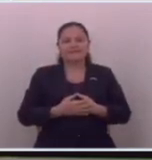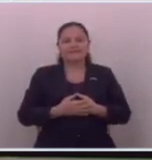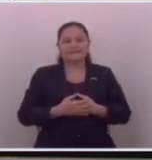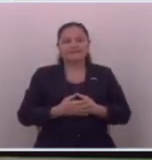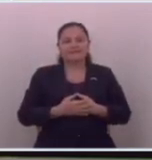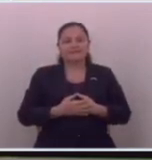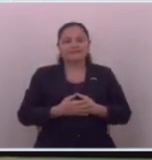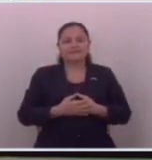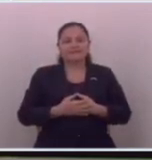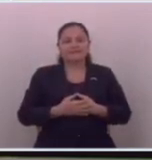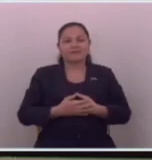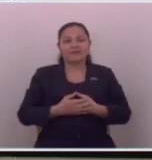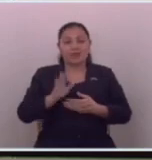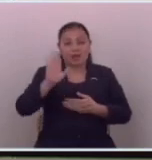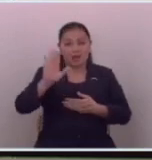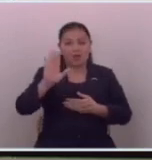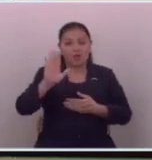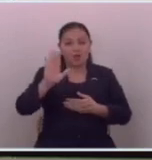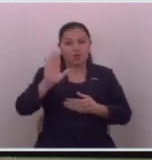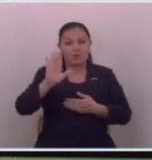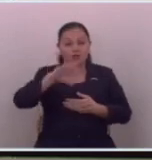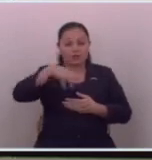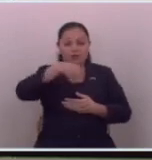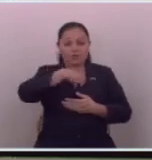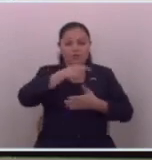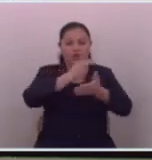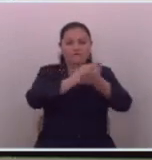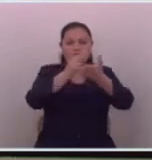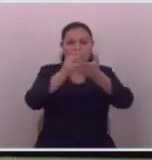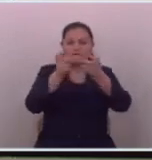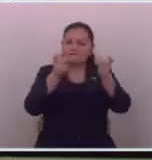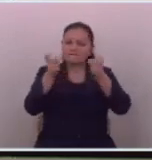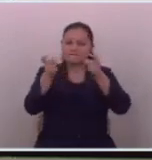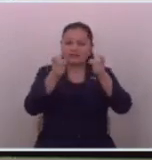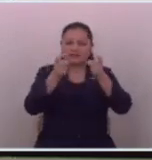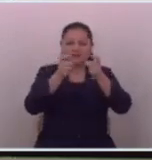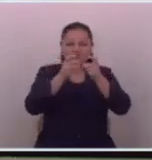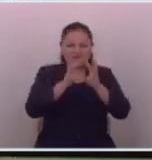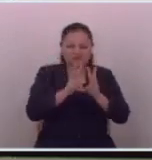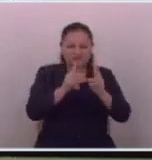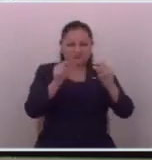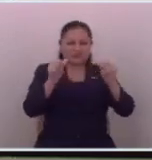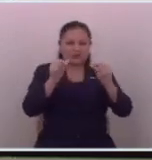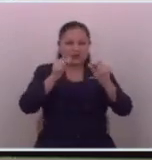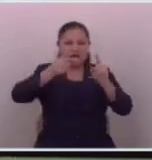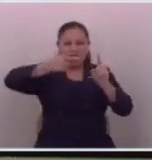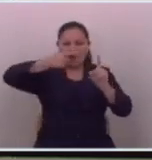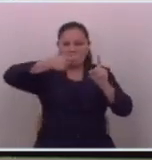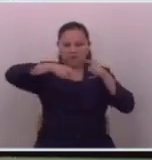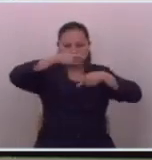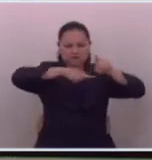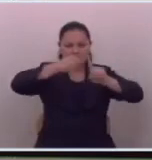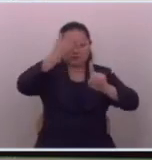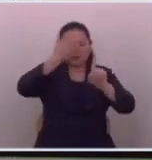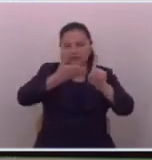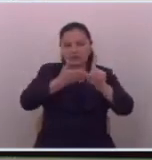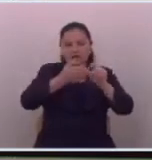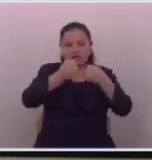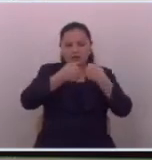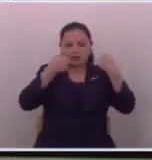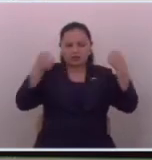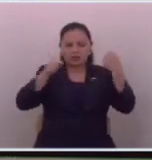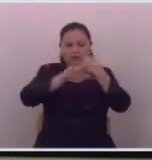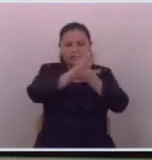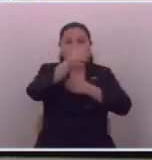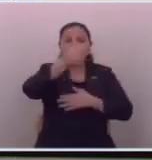los poseedores de la verdad los que destruían a cualquiera con una página de